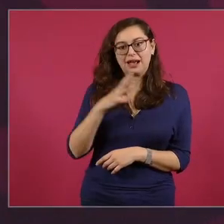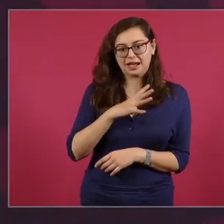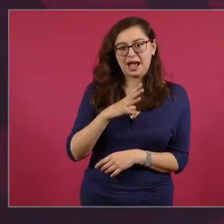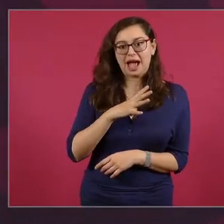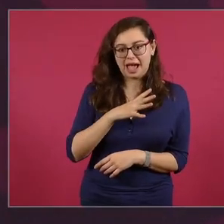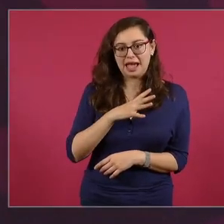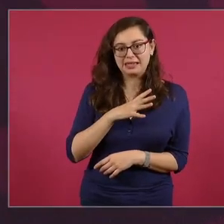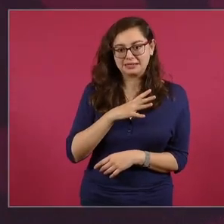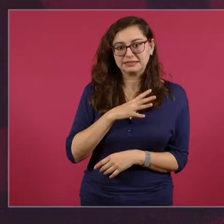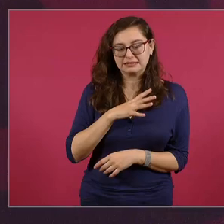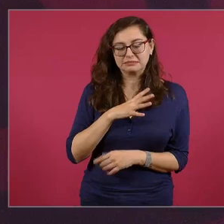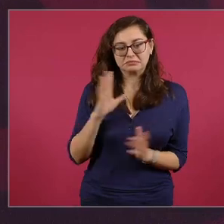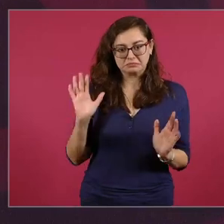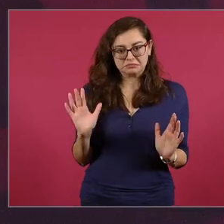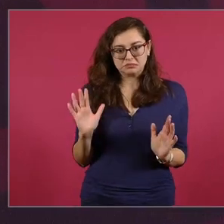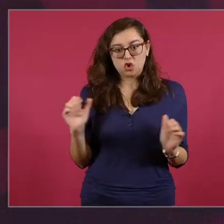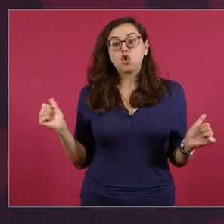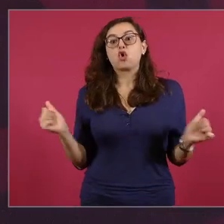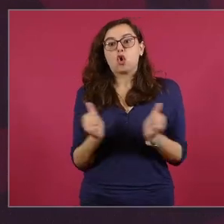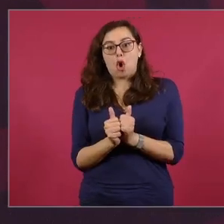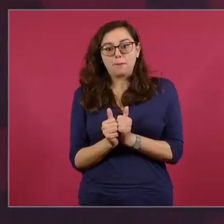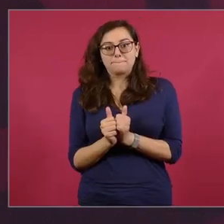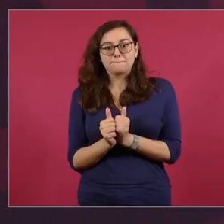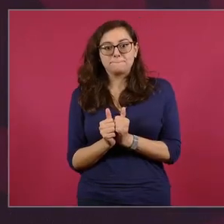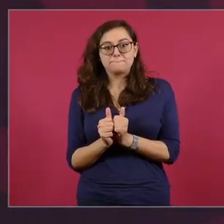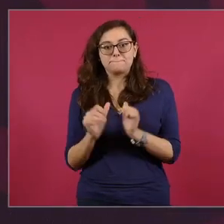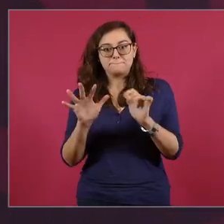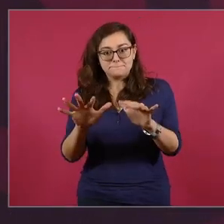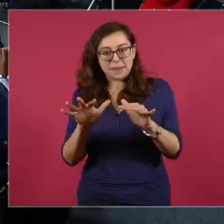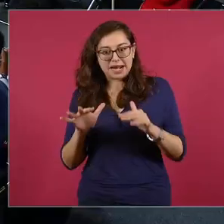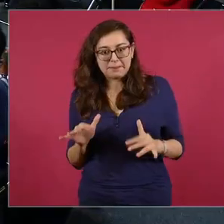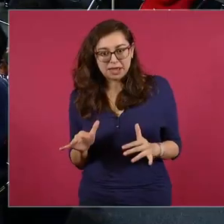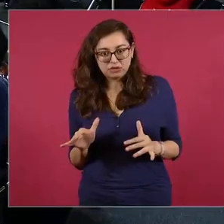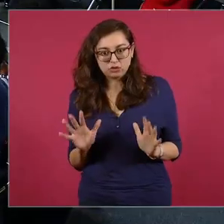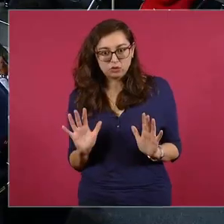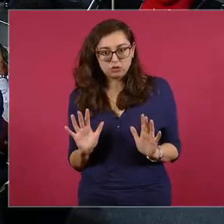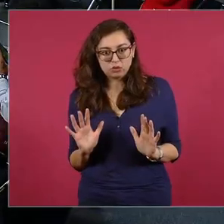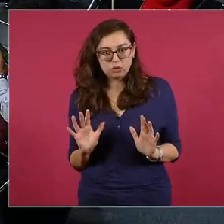parlamentaria o presidencial